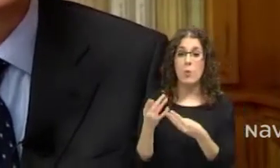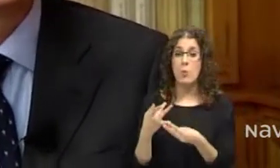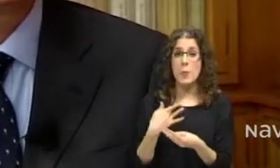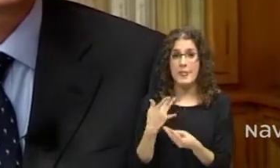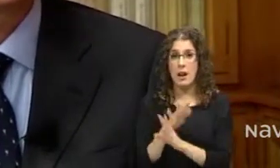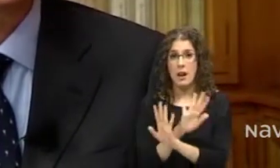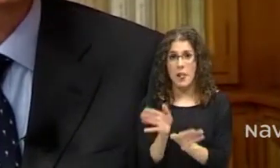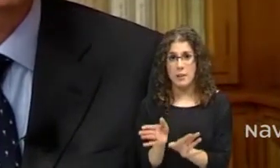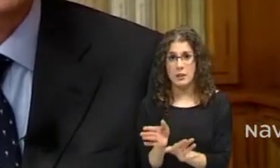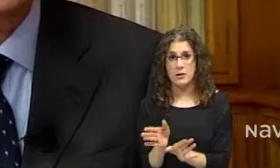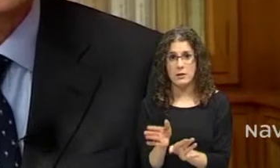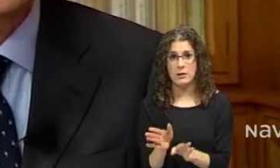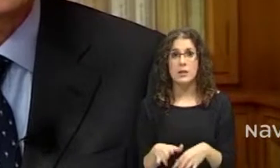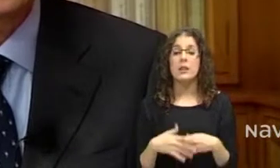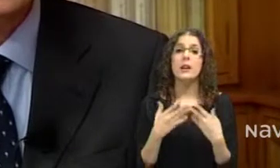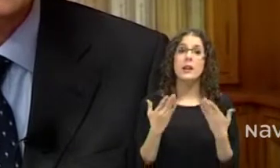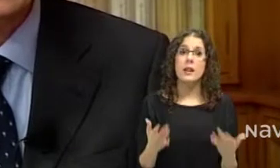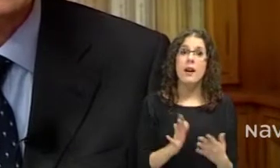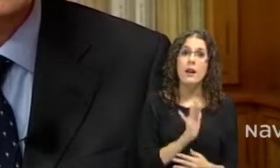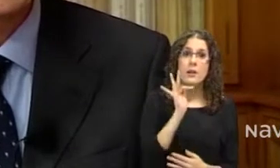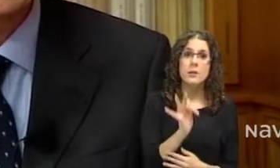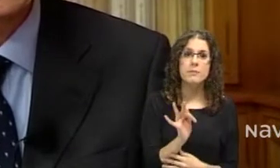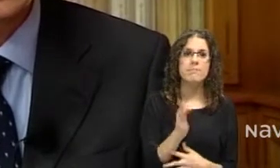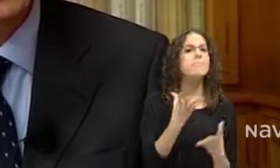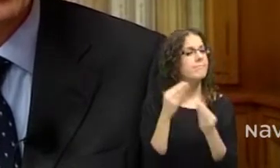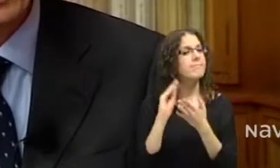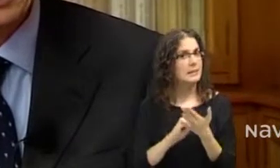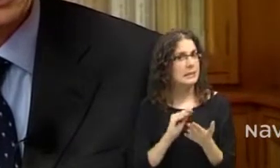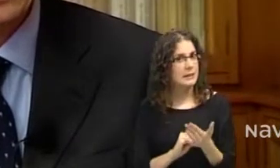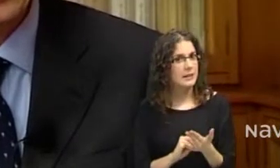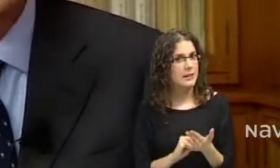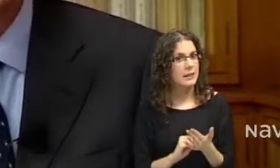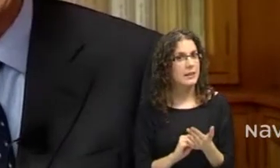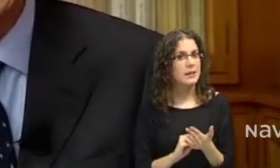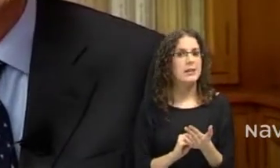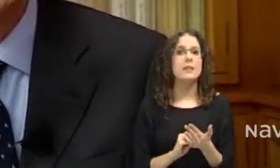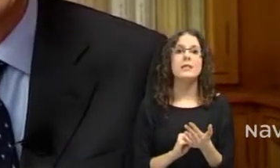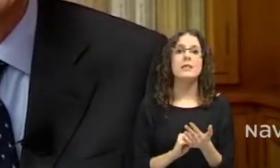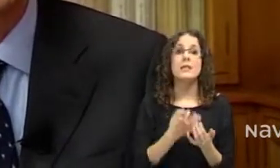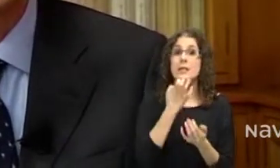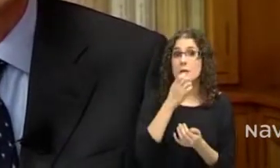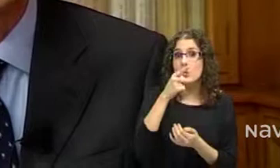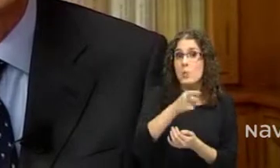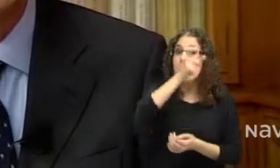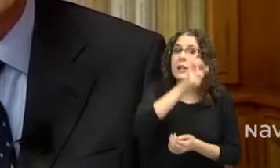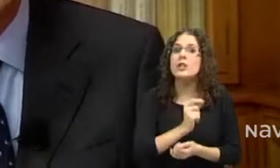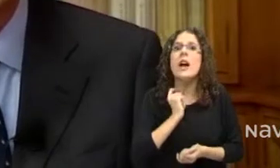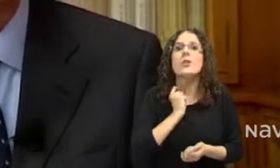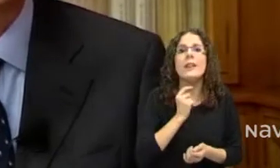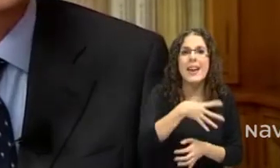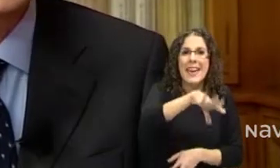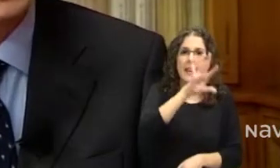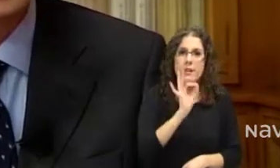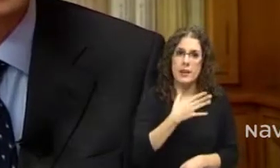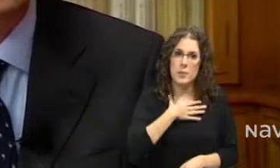día. Y además, muchas veces, desde el momento en que se puede elegir el notario y si no estás conforme